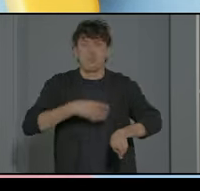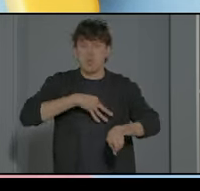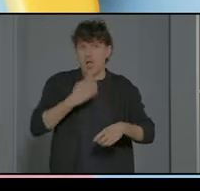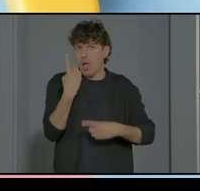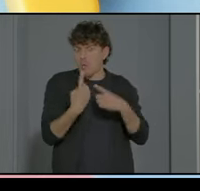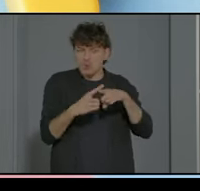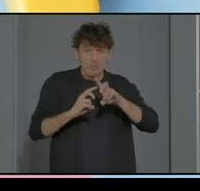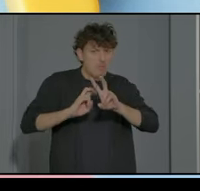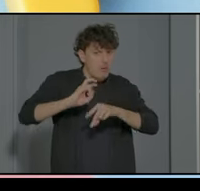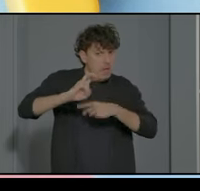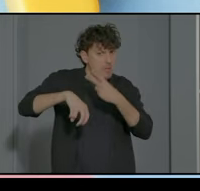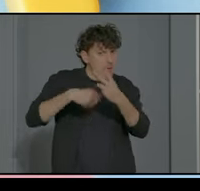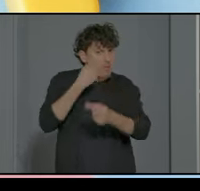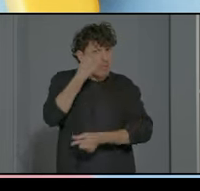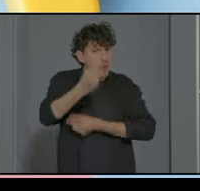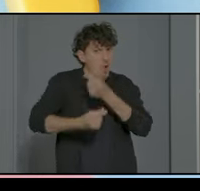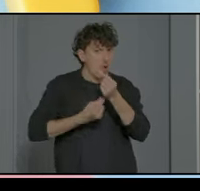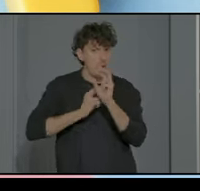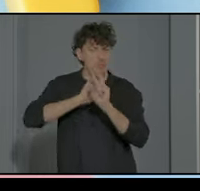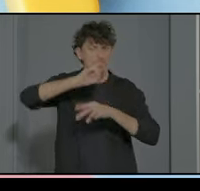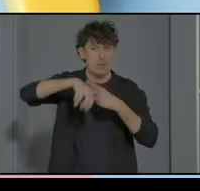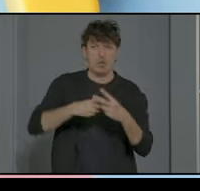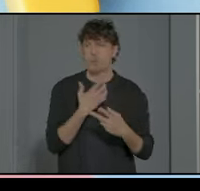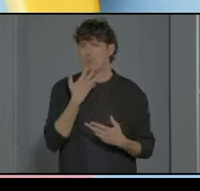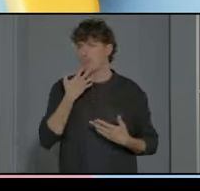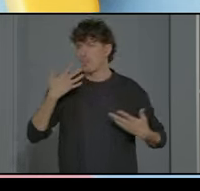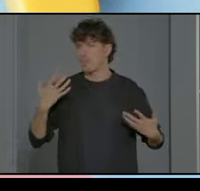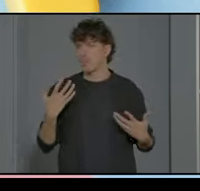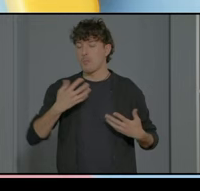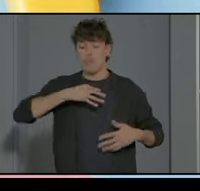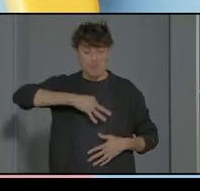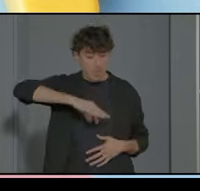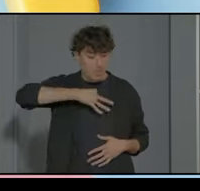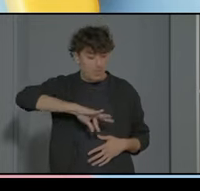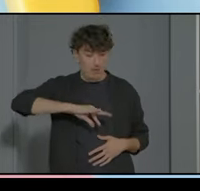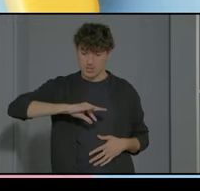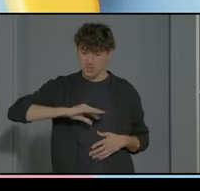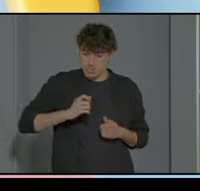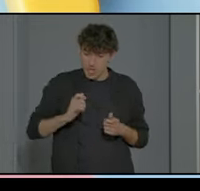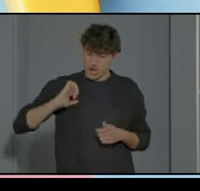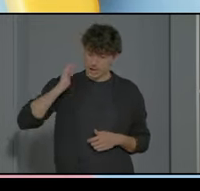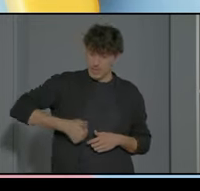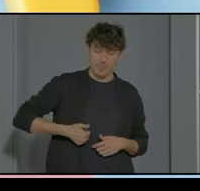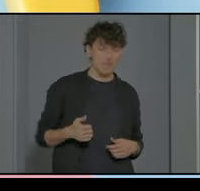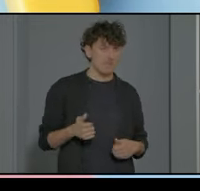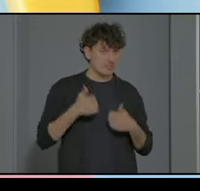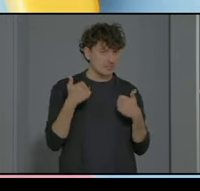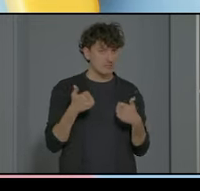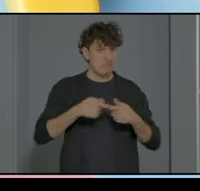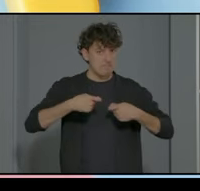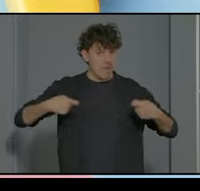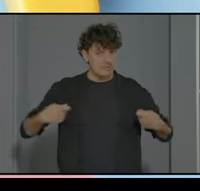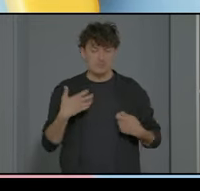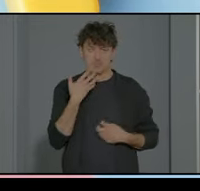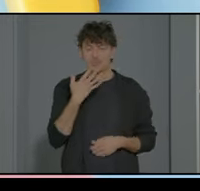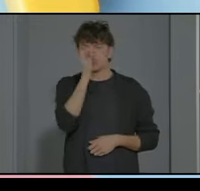para ir metiendo pues más el abanico de de posibilidades más rico ¿no? y tratamos por ejemplo